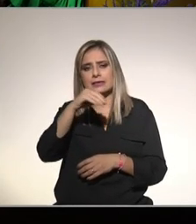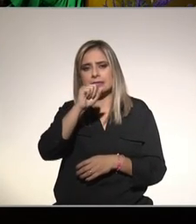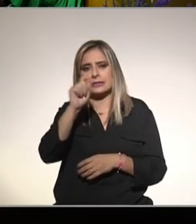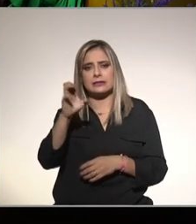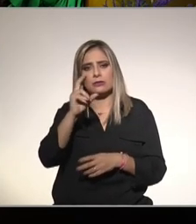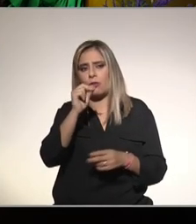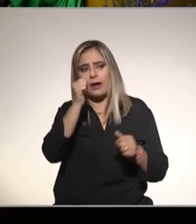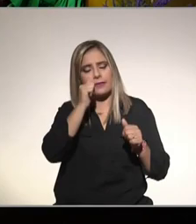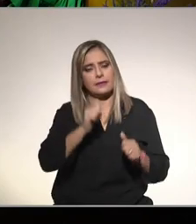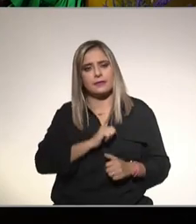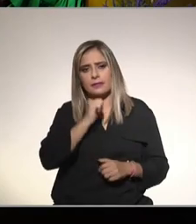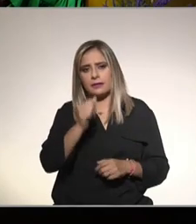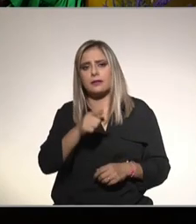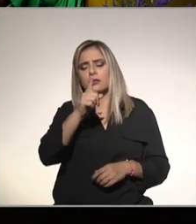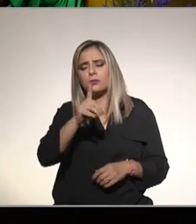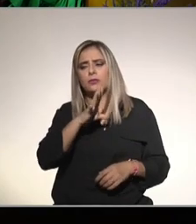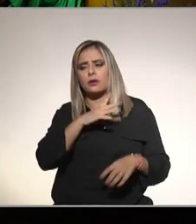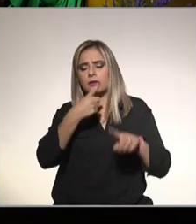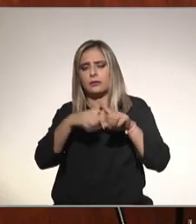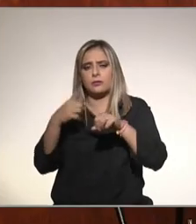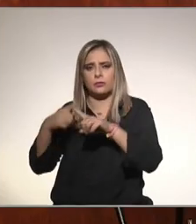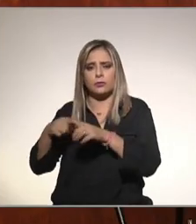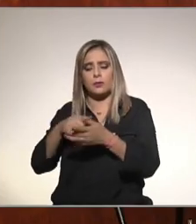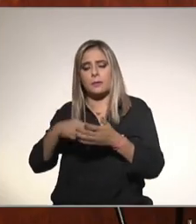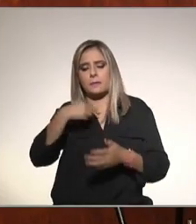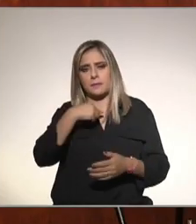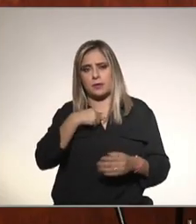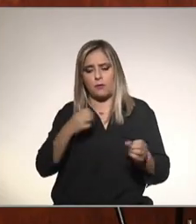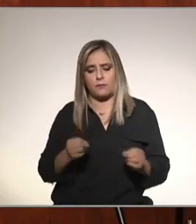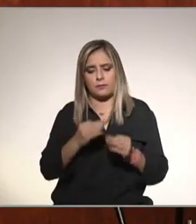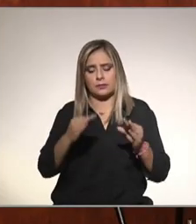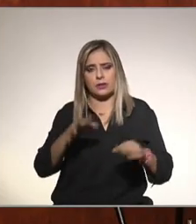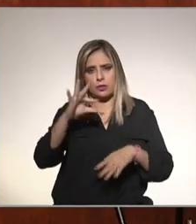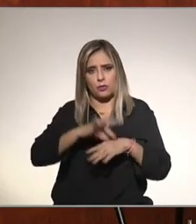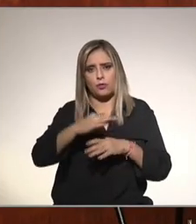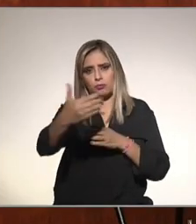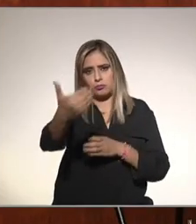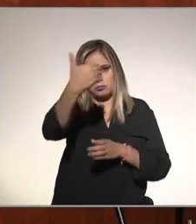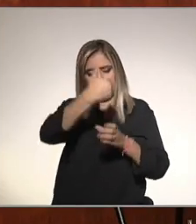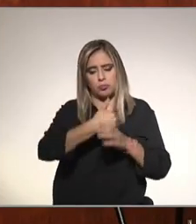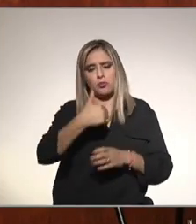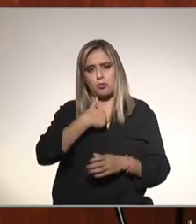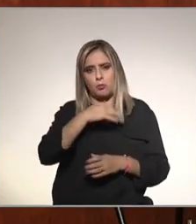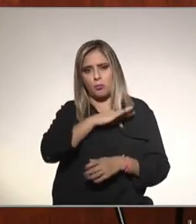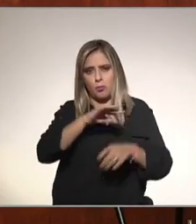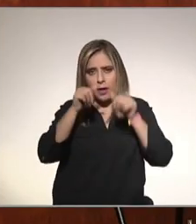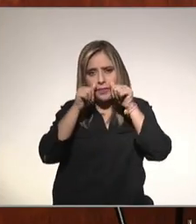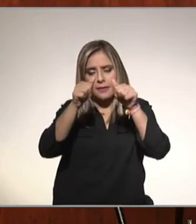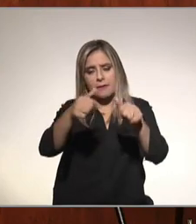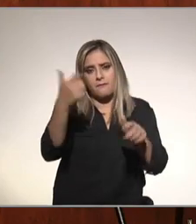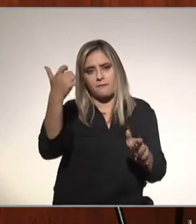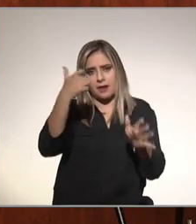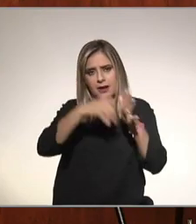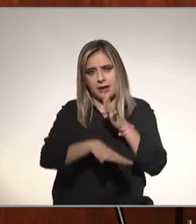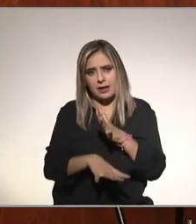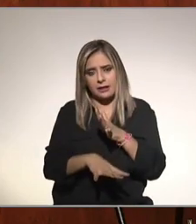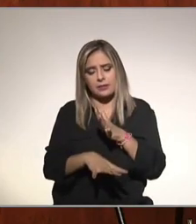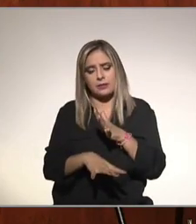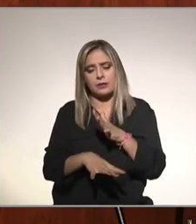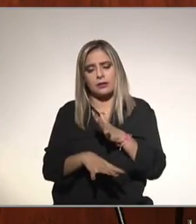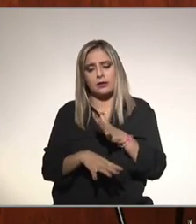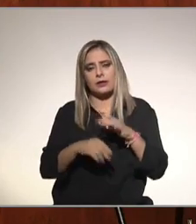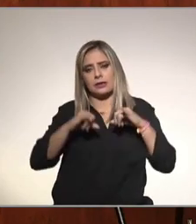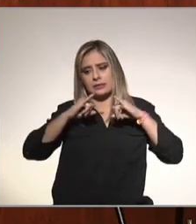pues hay diferentes lugares en mi consultorio tengo uno insisto tratamos de hacerlo más amable el precio pero bueno en